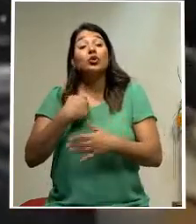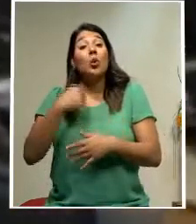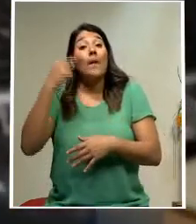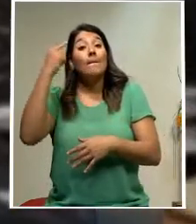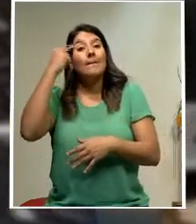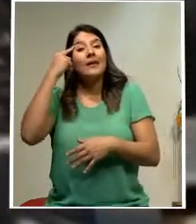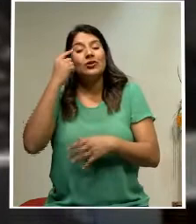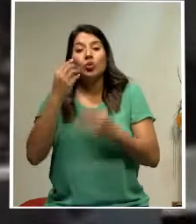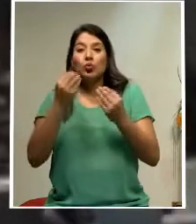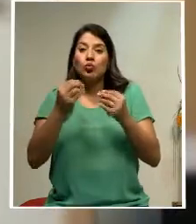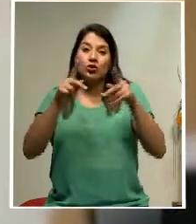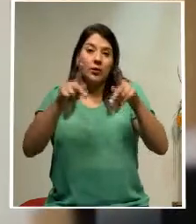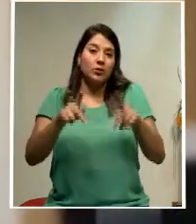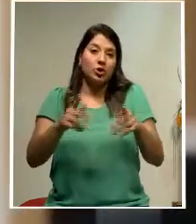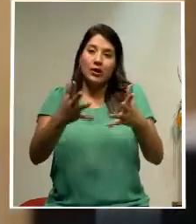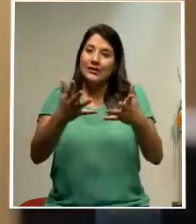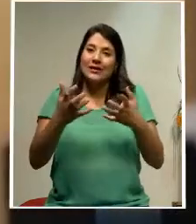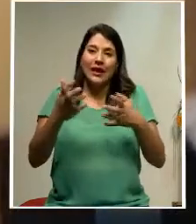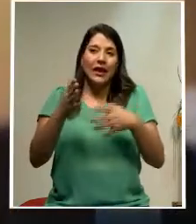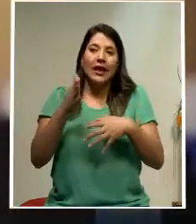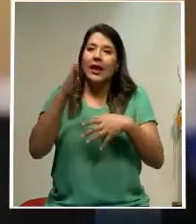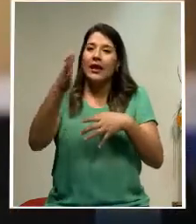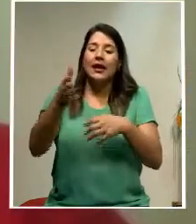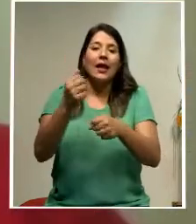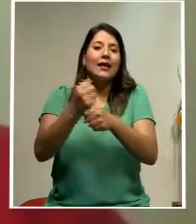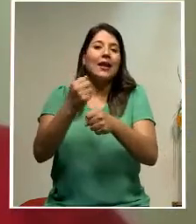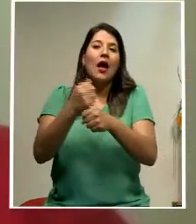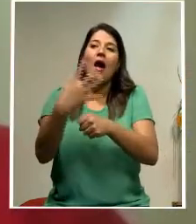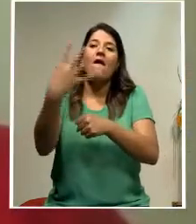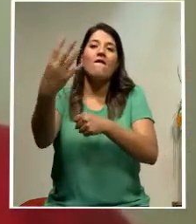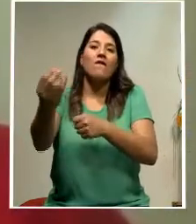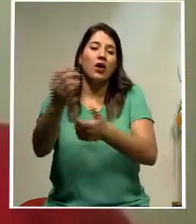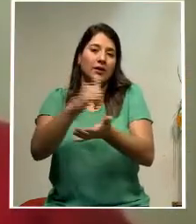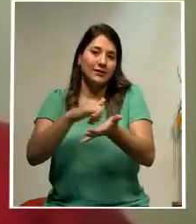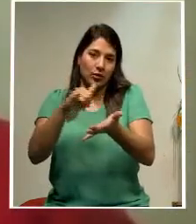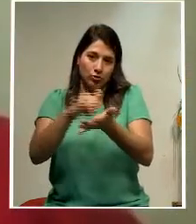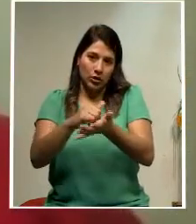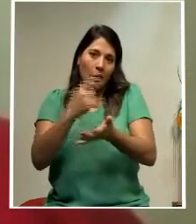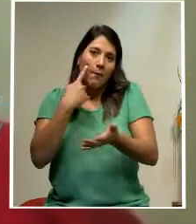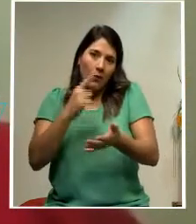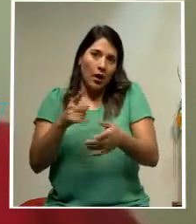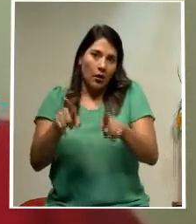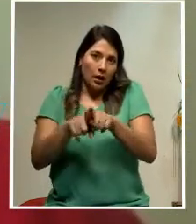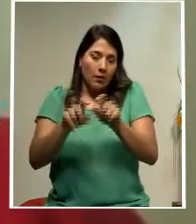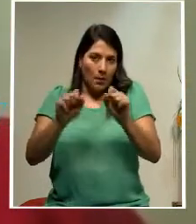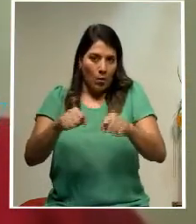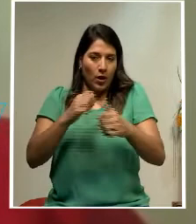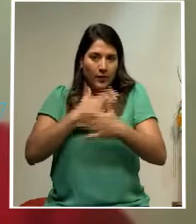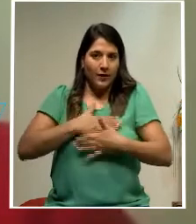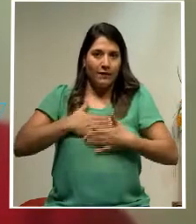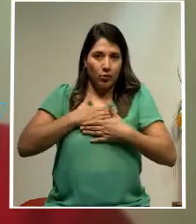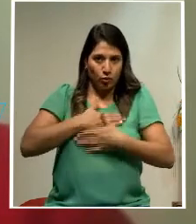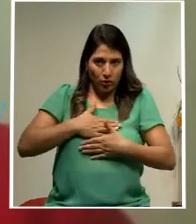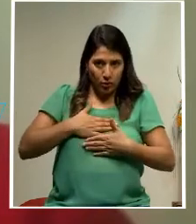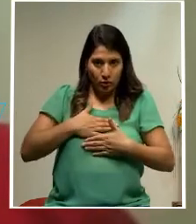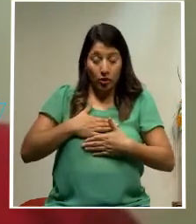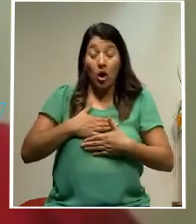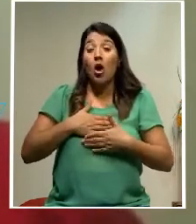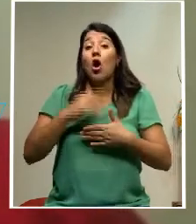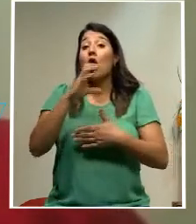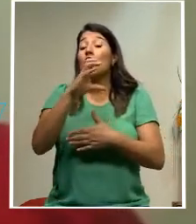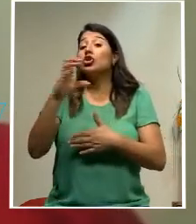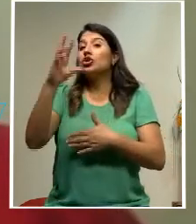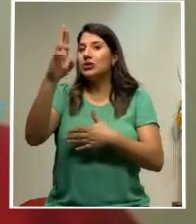van a querer estar fuera de San José, obviamente pues para disfrutar a la vez. Infraestructura hay en todo el país.